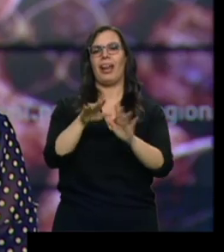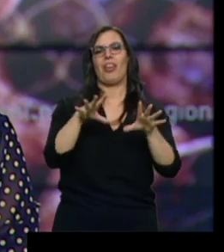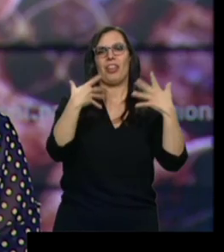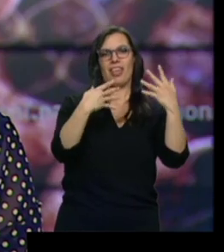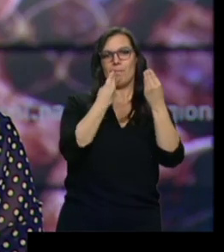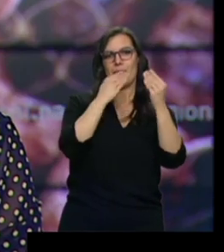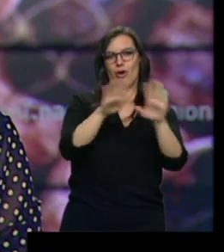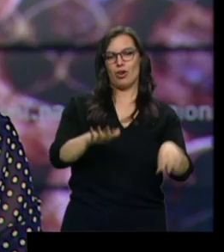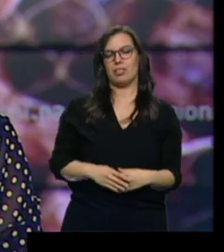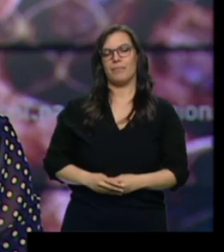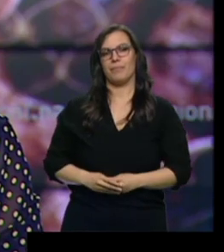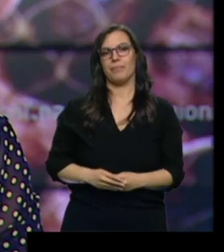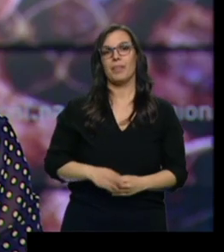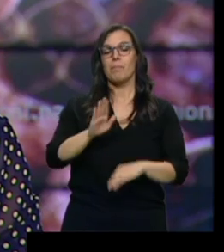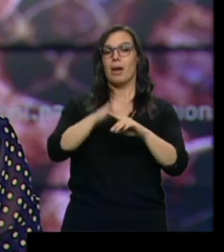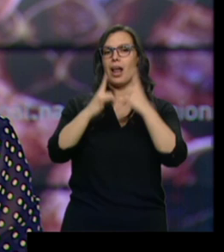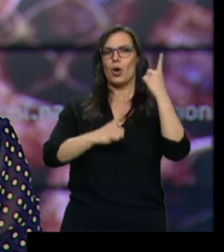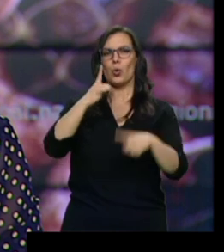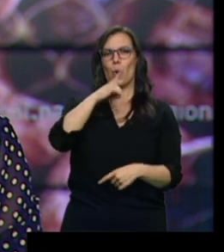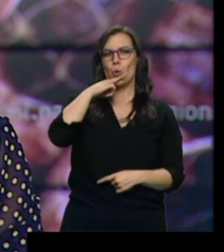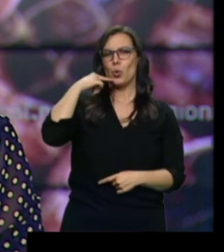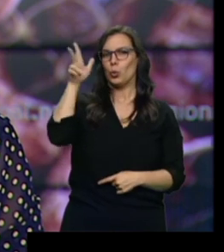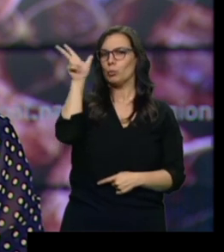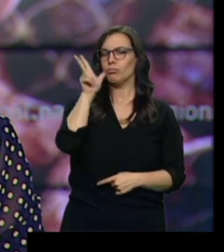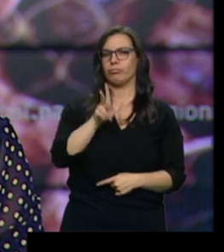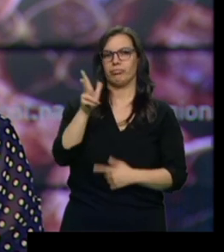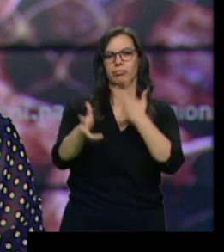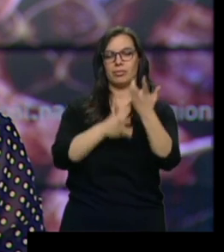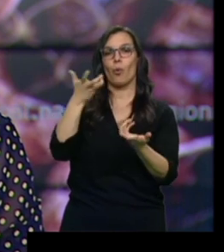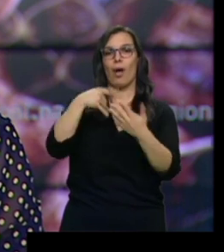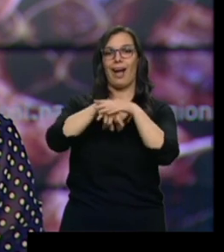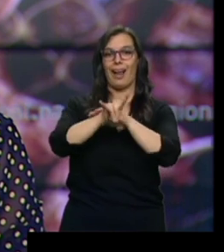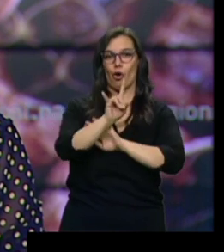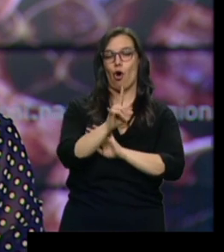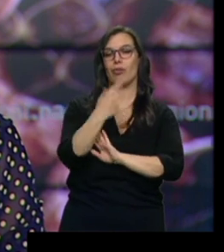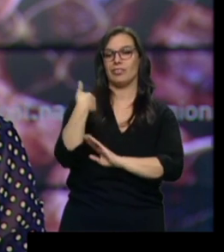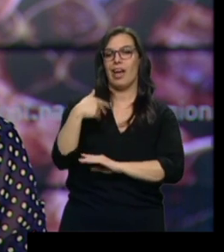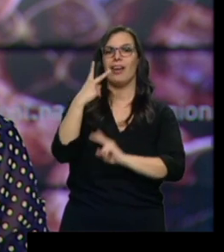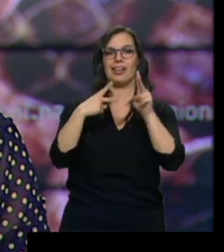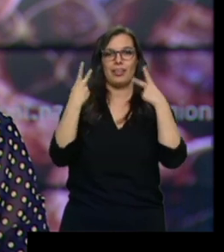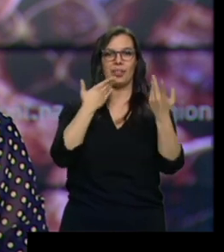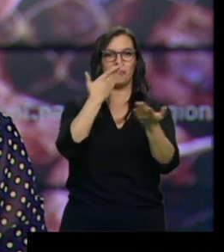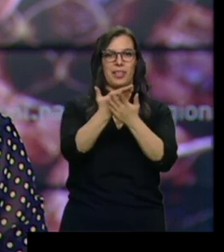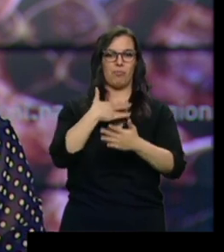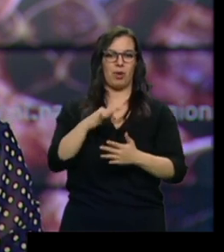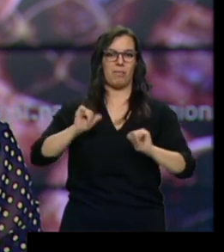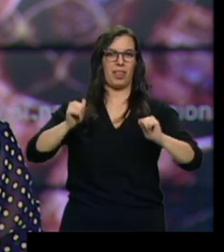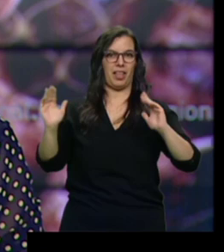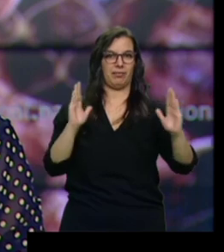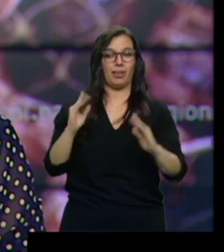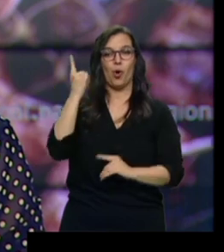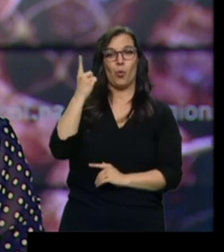Son para muchos una delicia culinaria. Los caracoles ya se paladean en los restaurantes donde se ha iniciado la temporada. En uno de esos